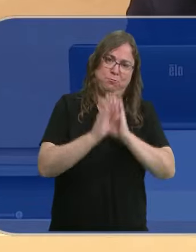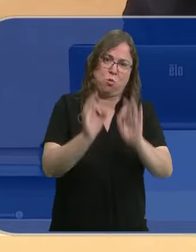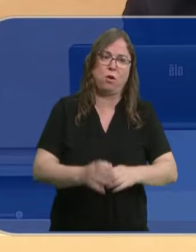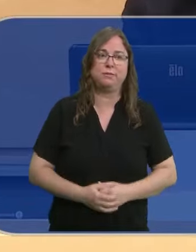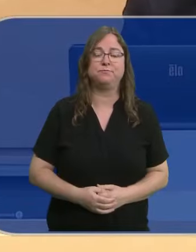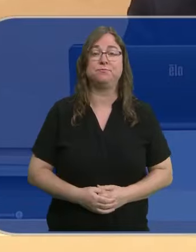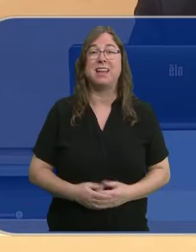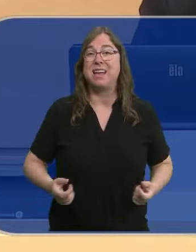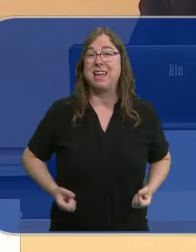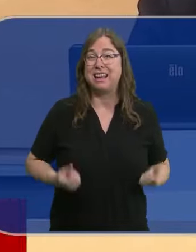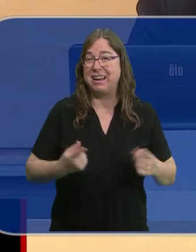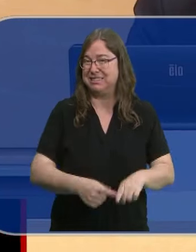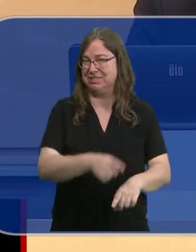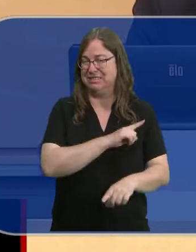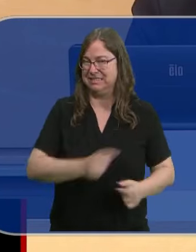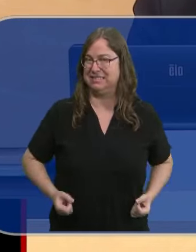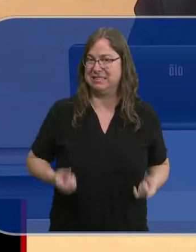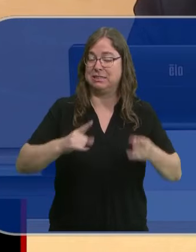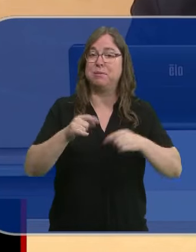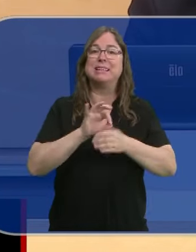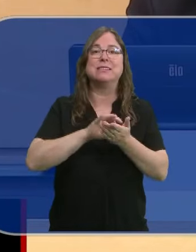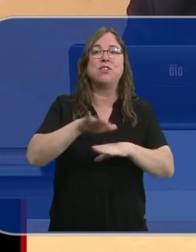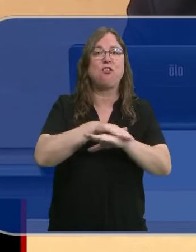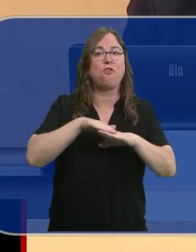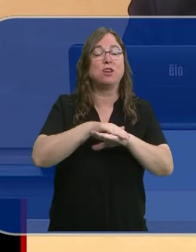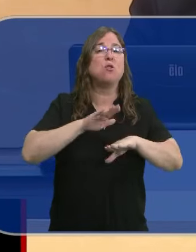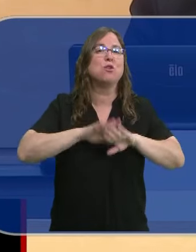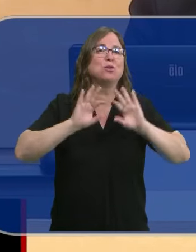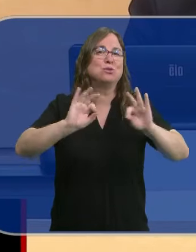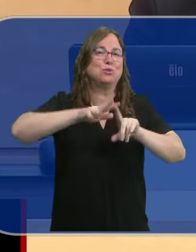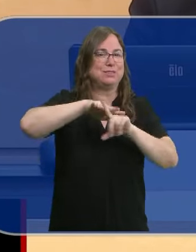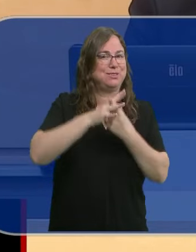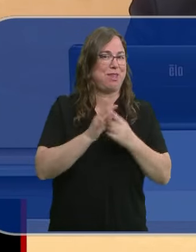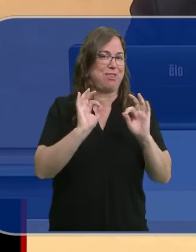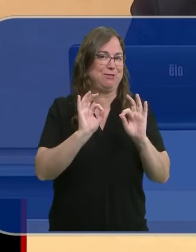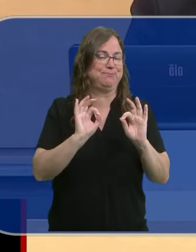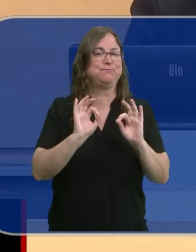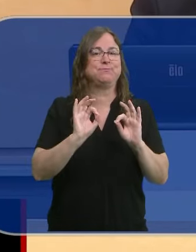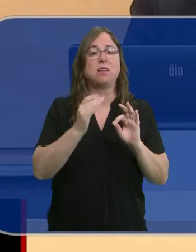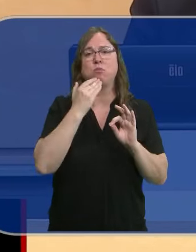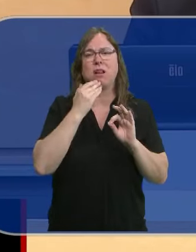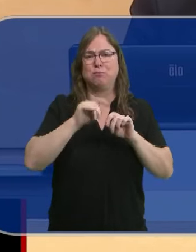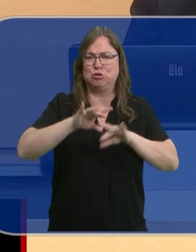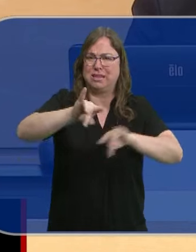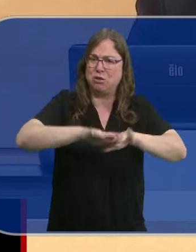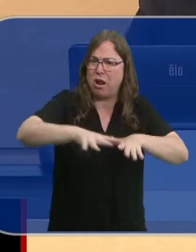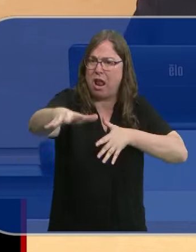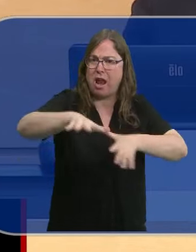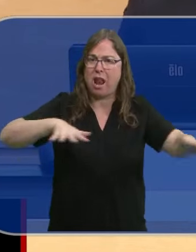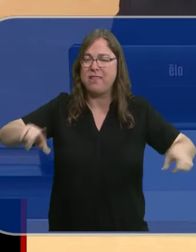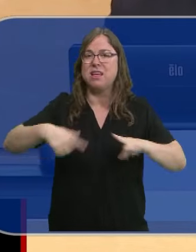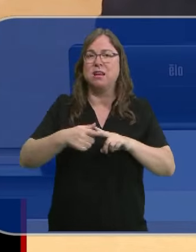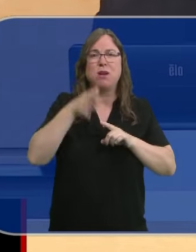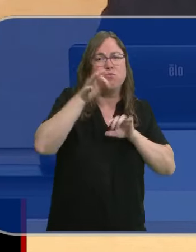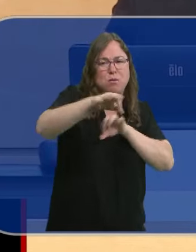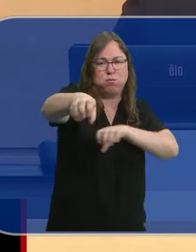El sobrecoste que supone para Castilla y León prestar los servicios básicos, debido a sus particulares características, como la extensión de su territorio o a